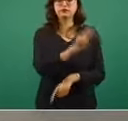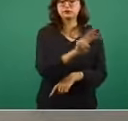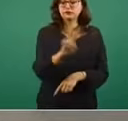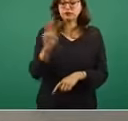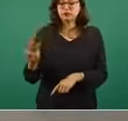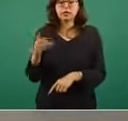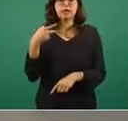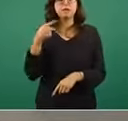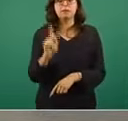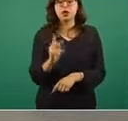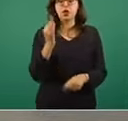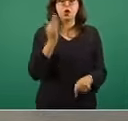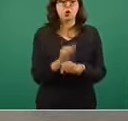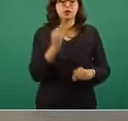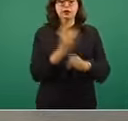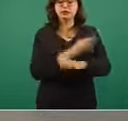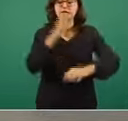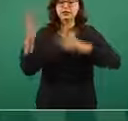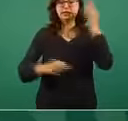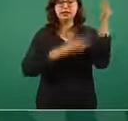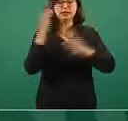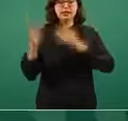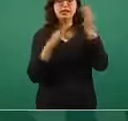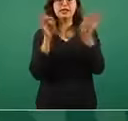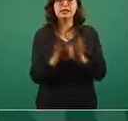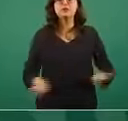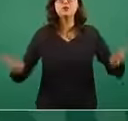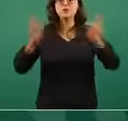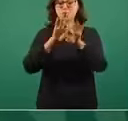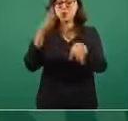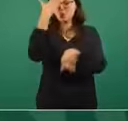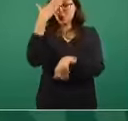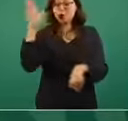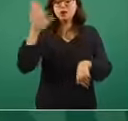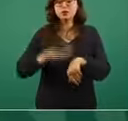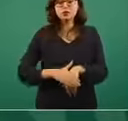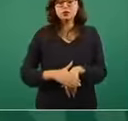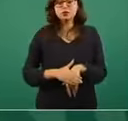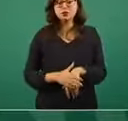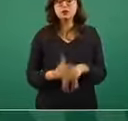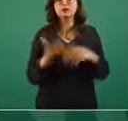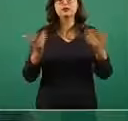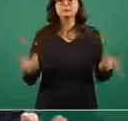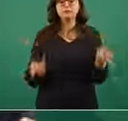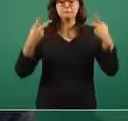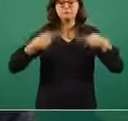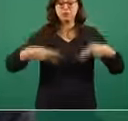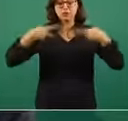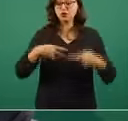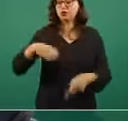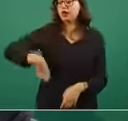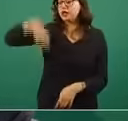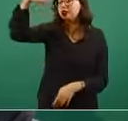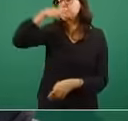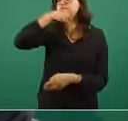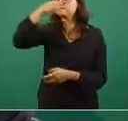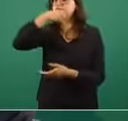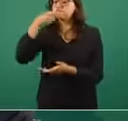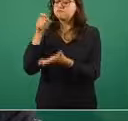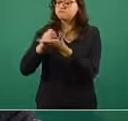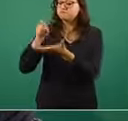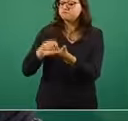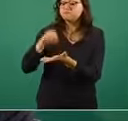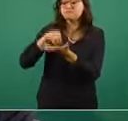noticia importante que se deben llevar todas y todos es ya se abre el registro de personas adultas mayores